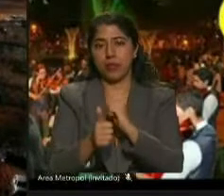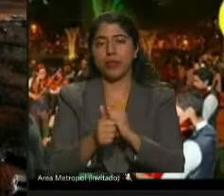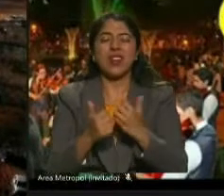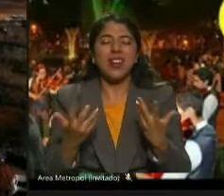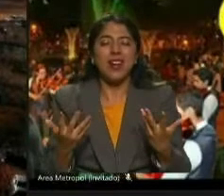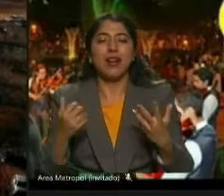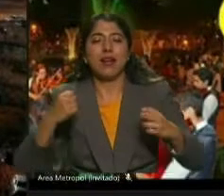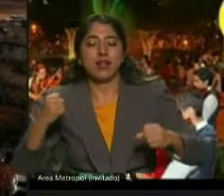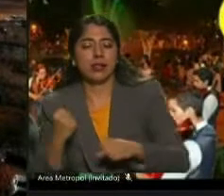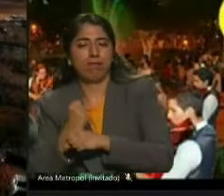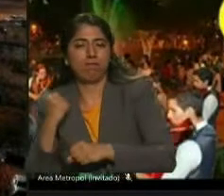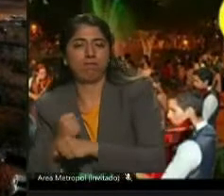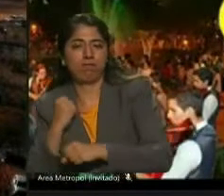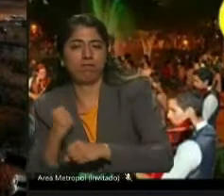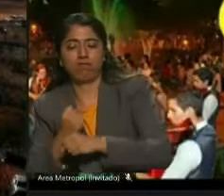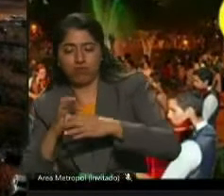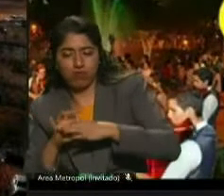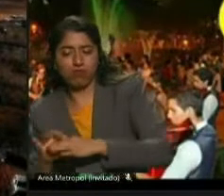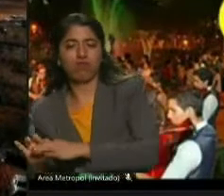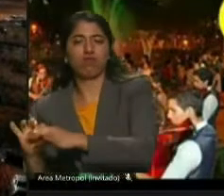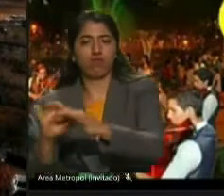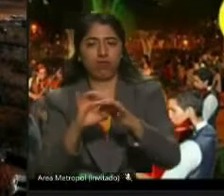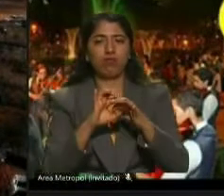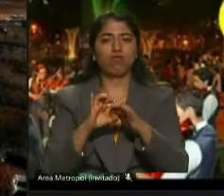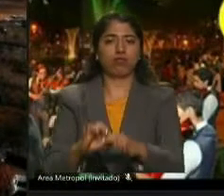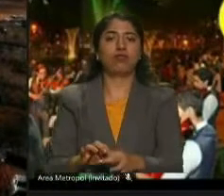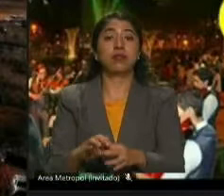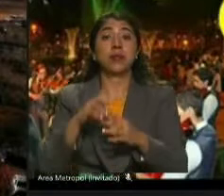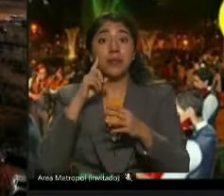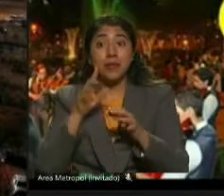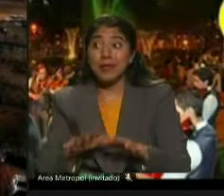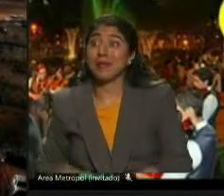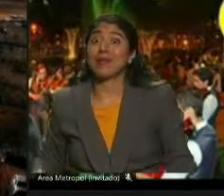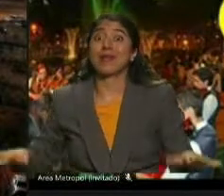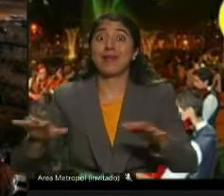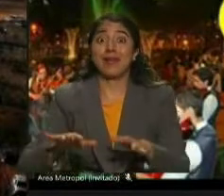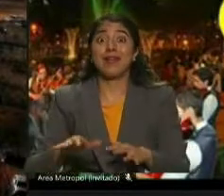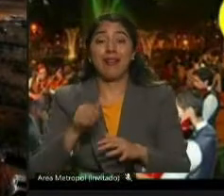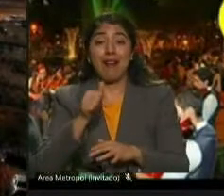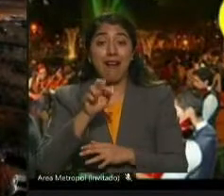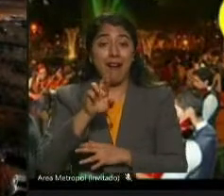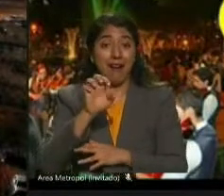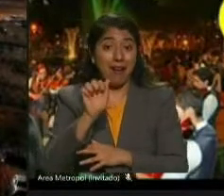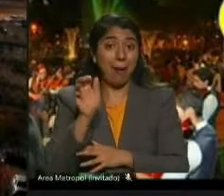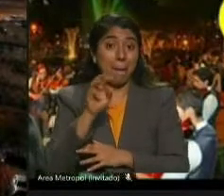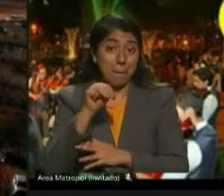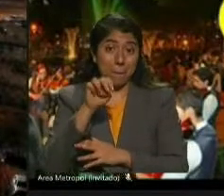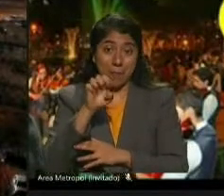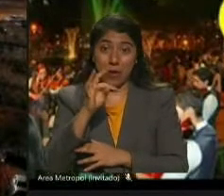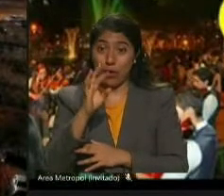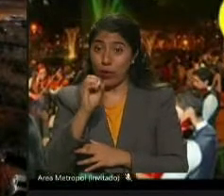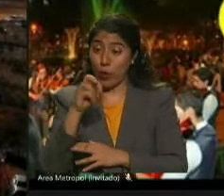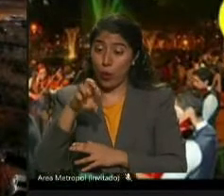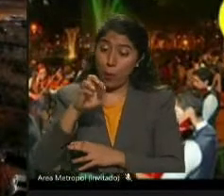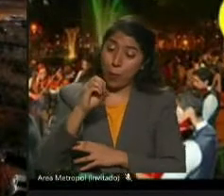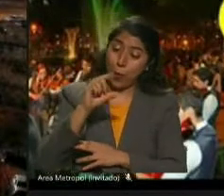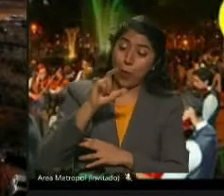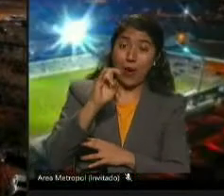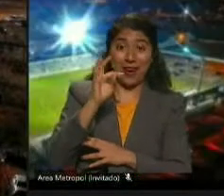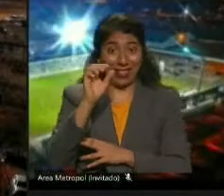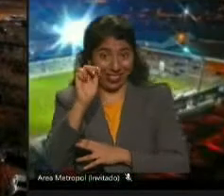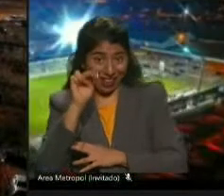estos conceptos y iniciamos con toda el área metropolitana a intercambiar proyectos y poder dar esta